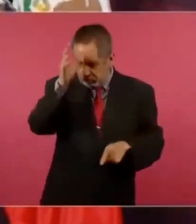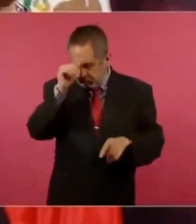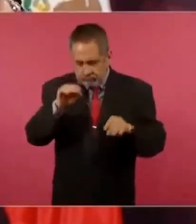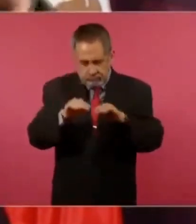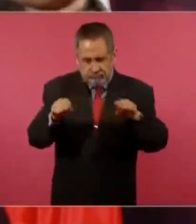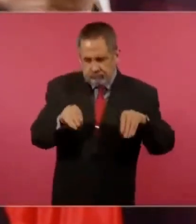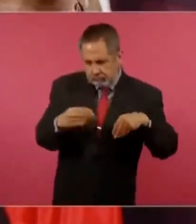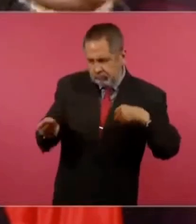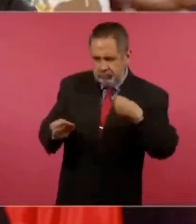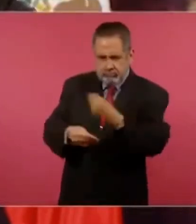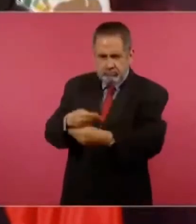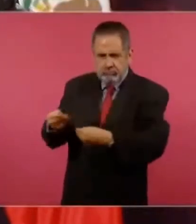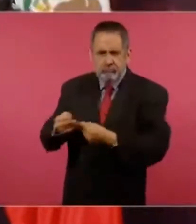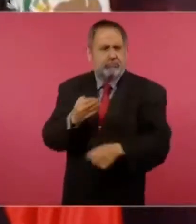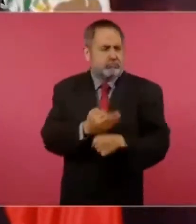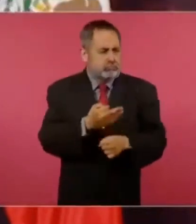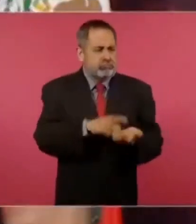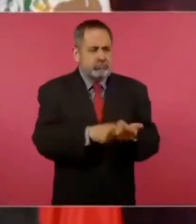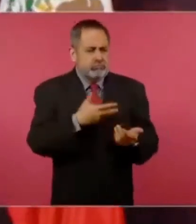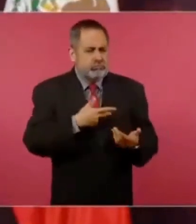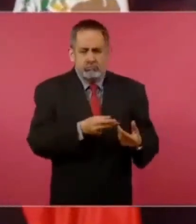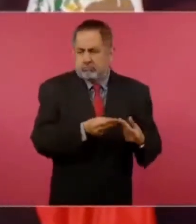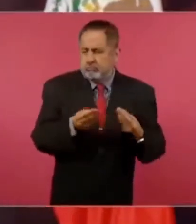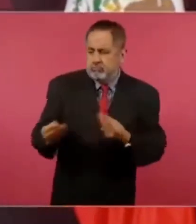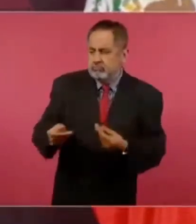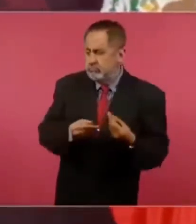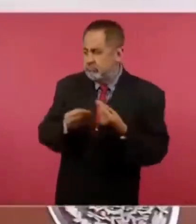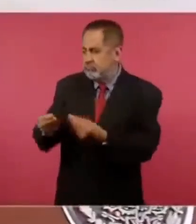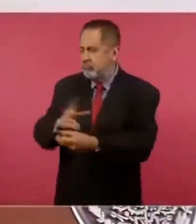los que están actualmente.